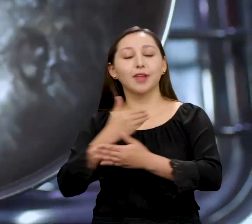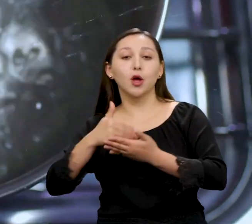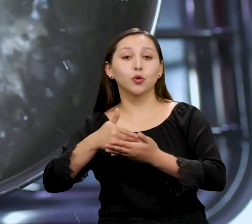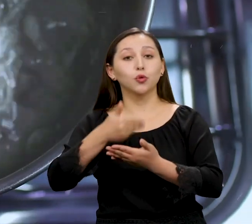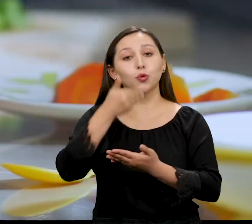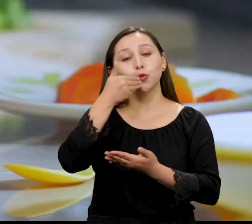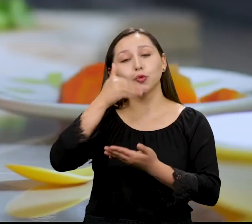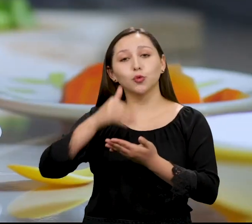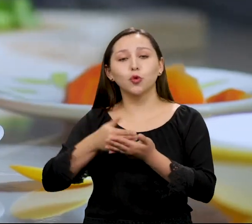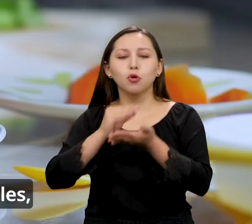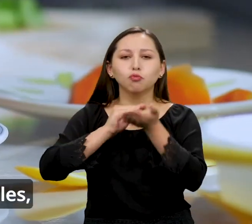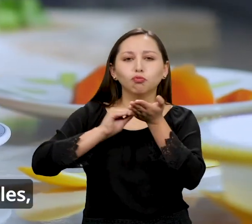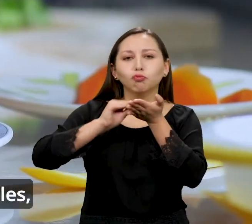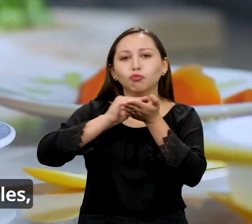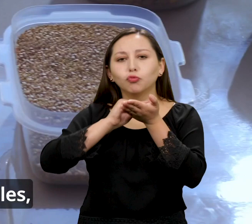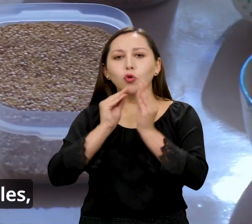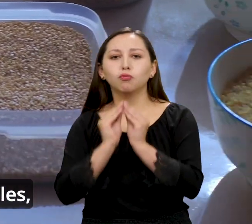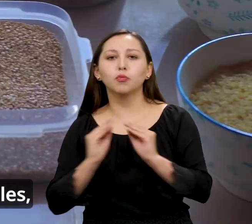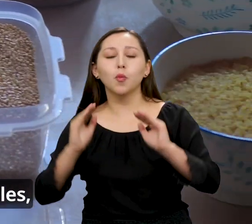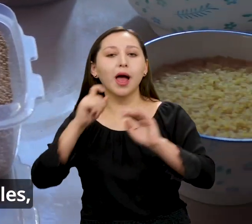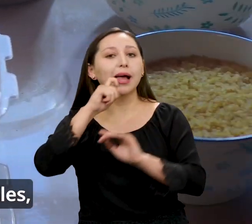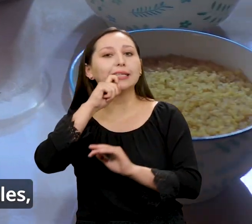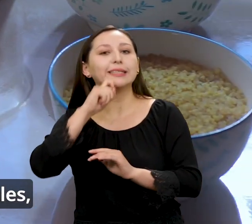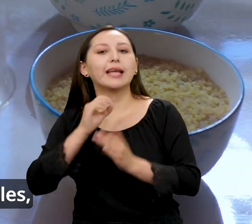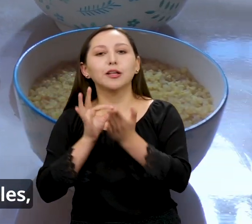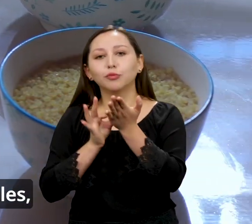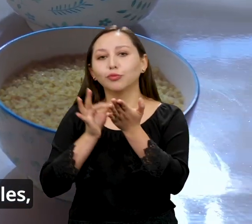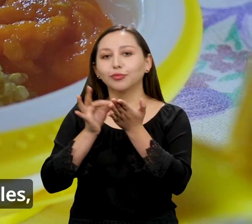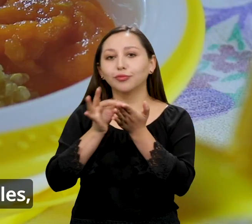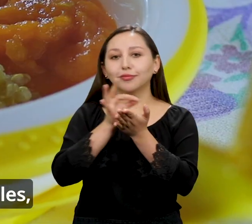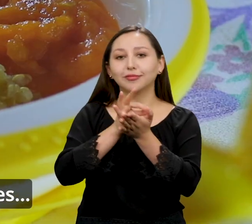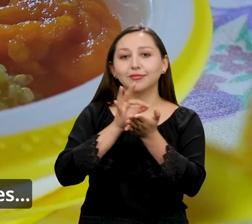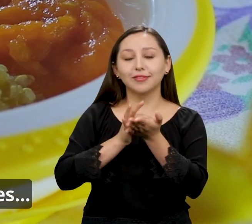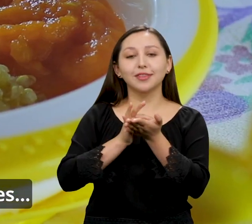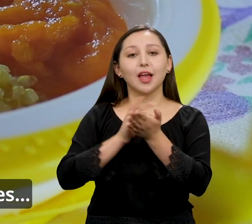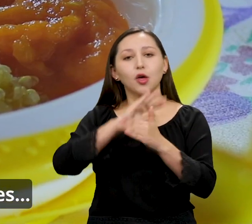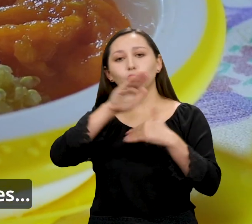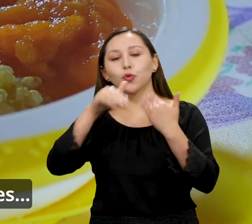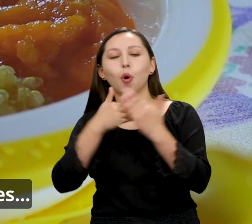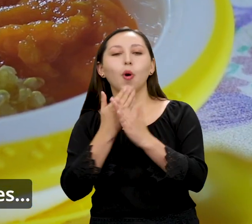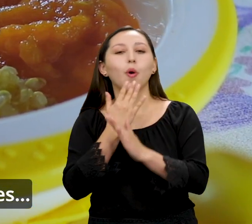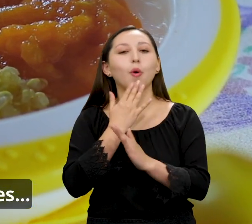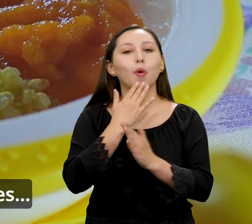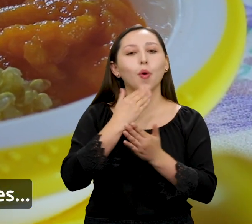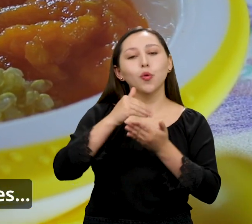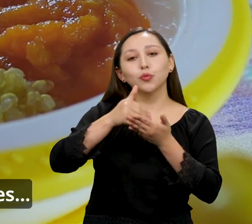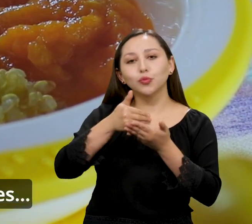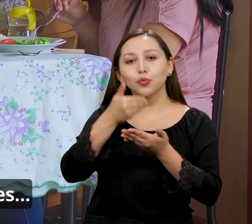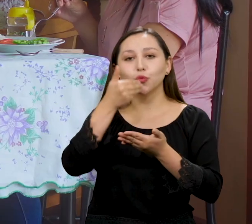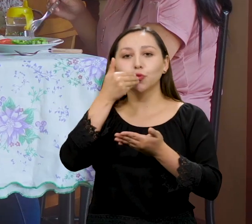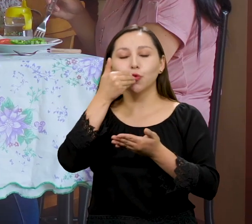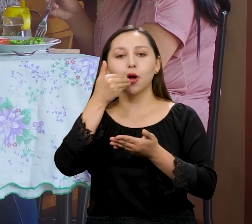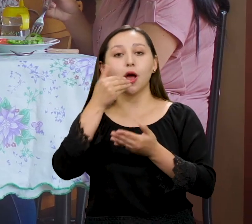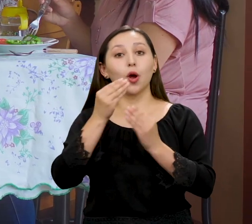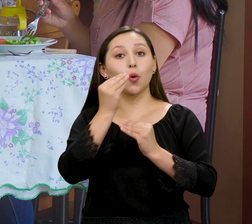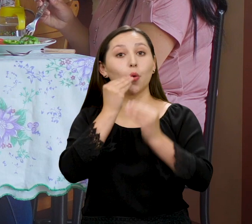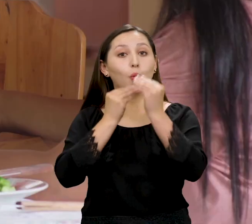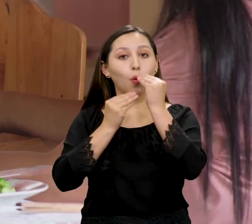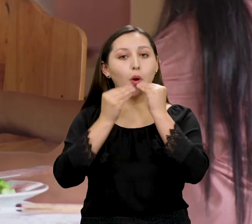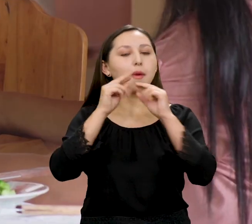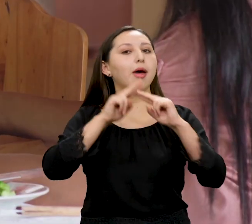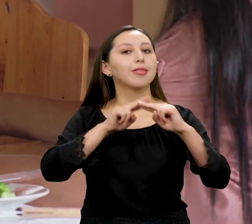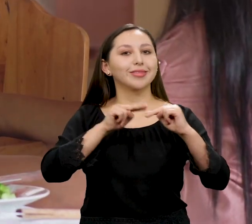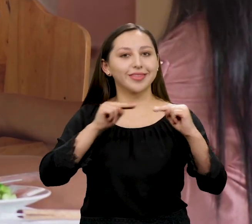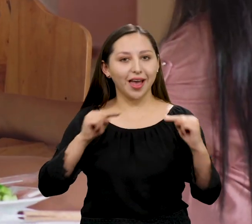sopitas y papillas, con verduras, carnes y cereales, espesas y de todos los colores, alimentos